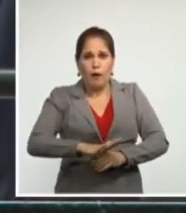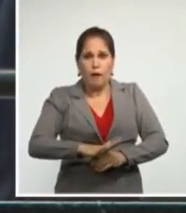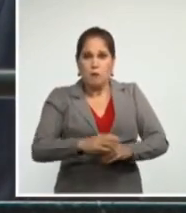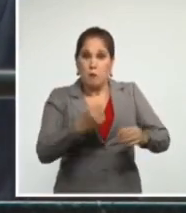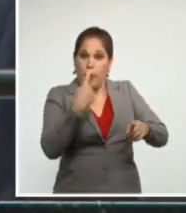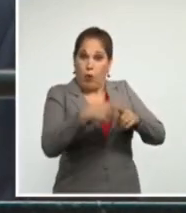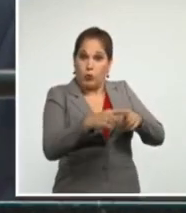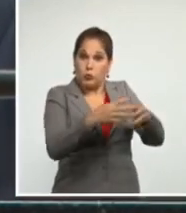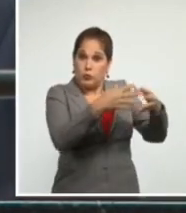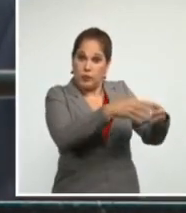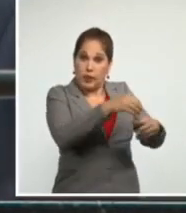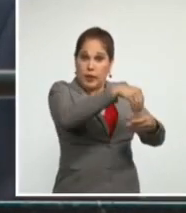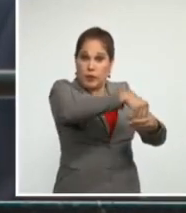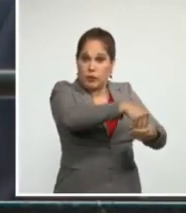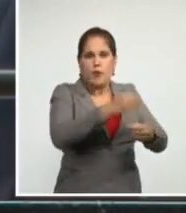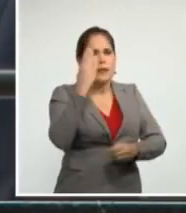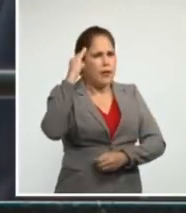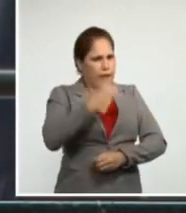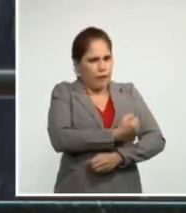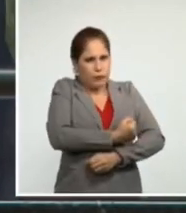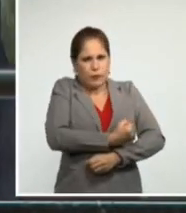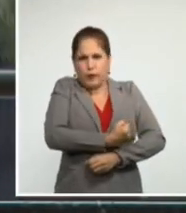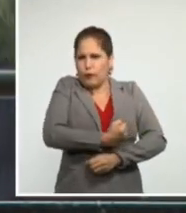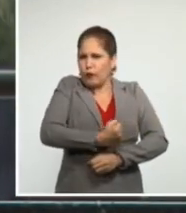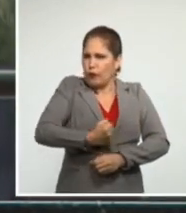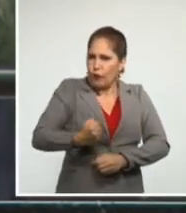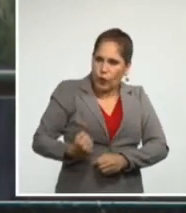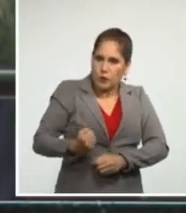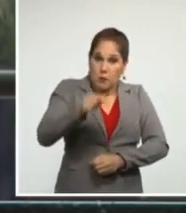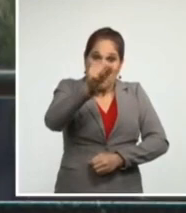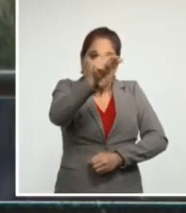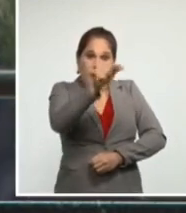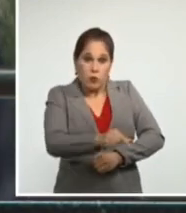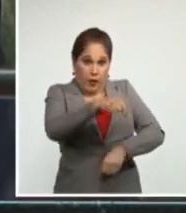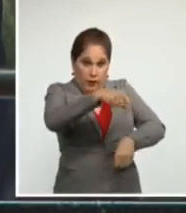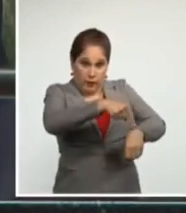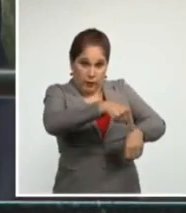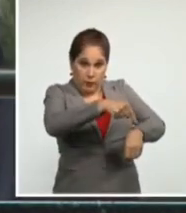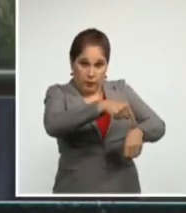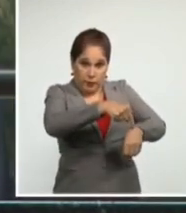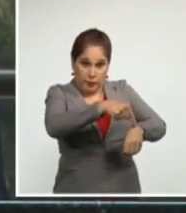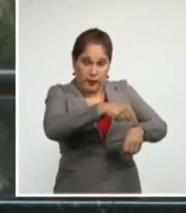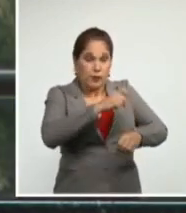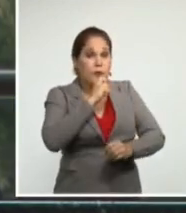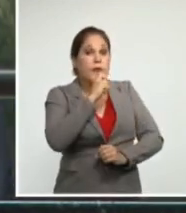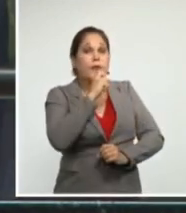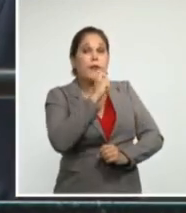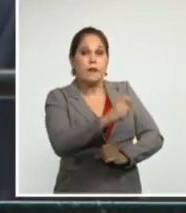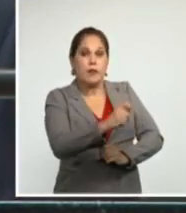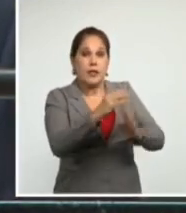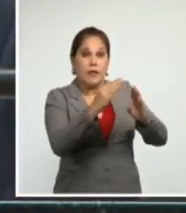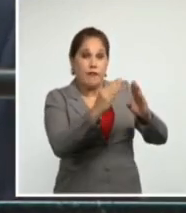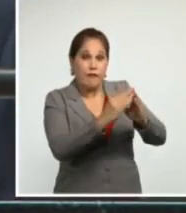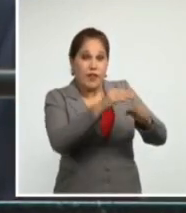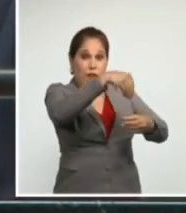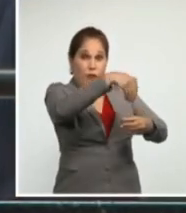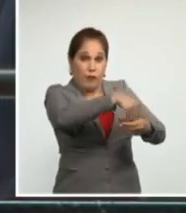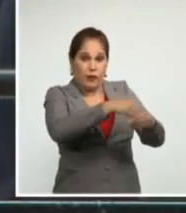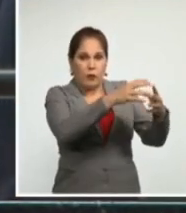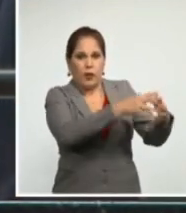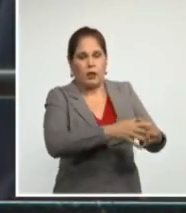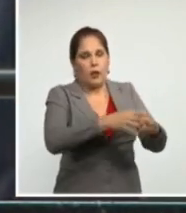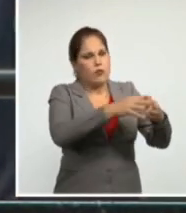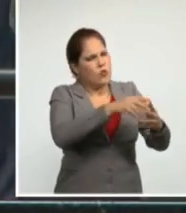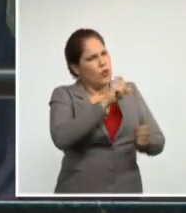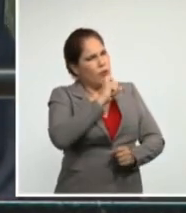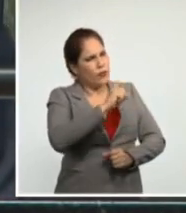Reconocemos el esfuerzo de los que en este momento difícil han persistido en